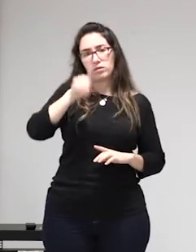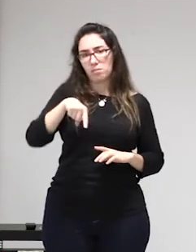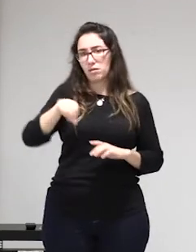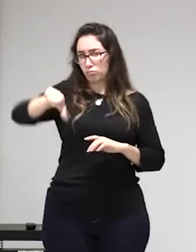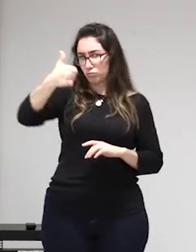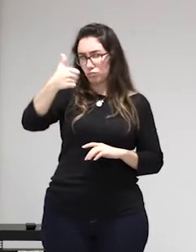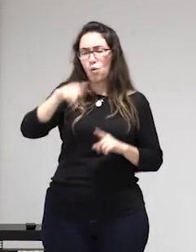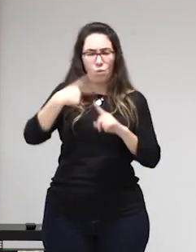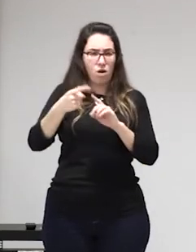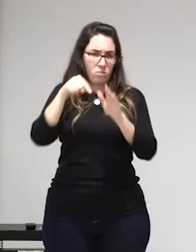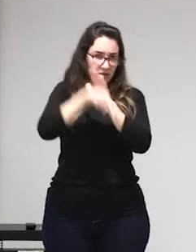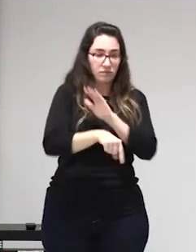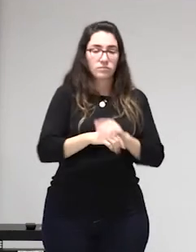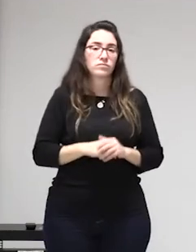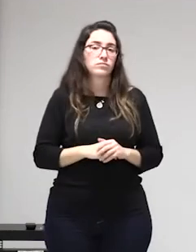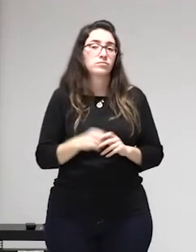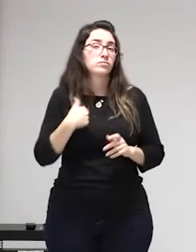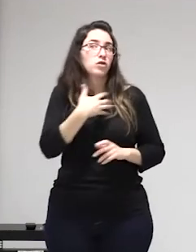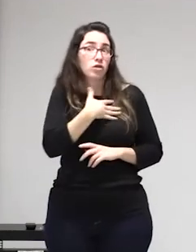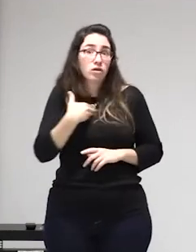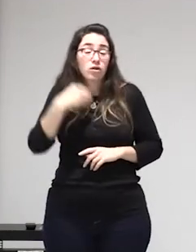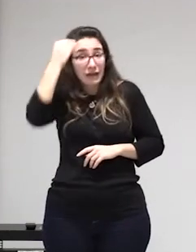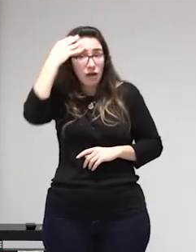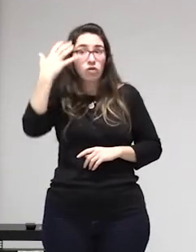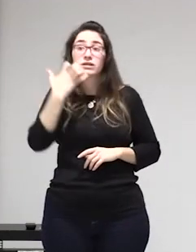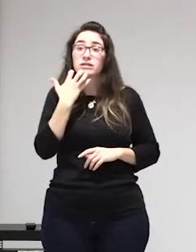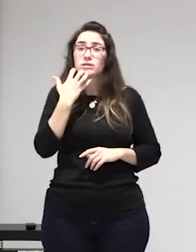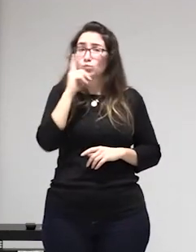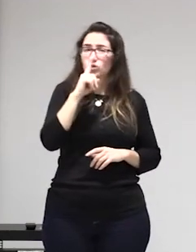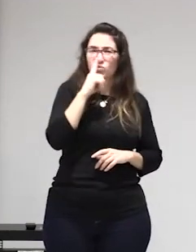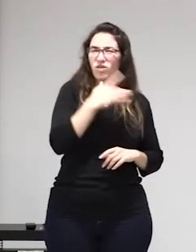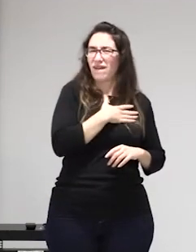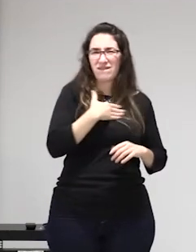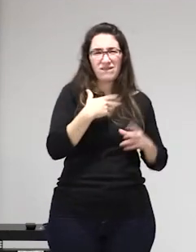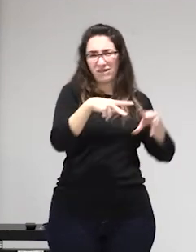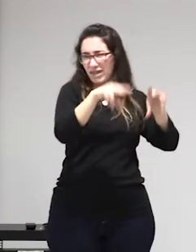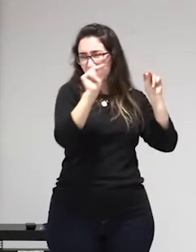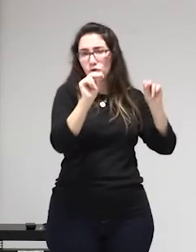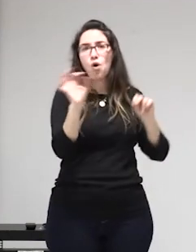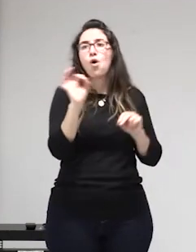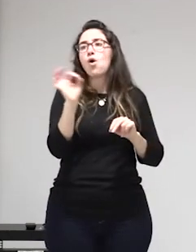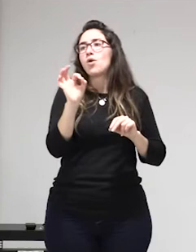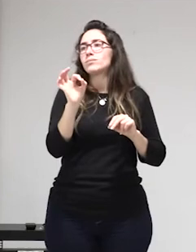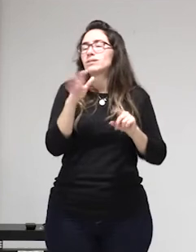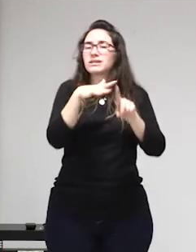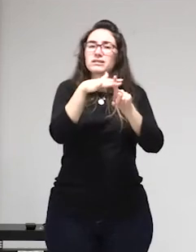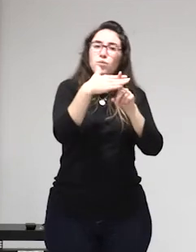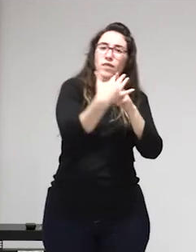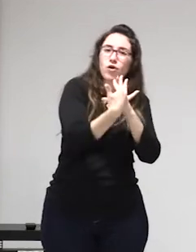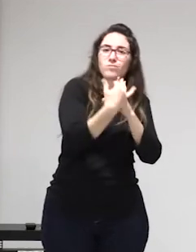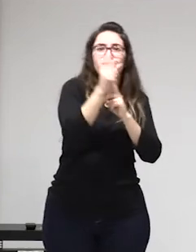estos delitos lo que hacen es aumentar o sea a quienes más afectan estos delitos al final es a las mujeres